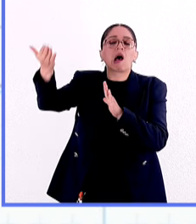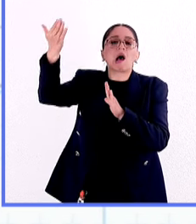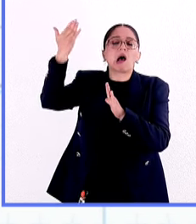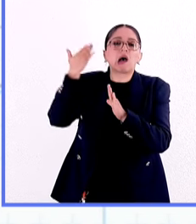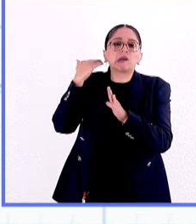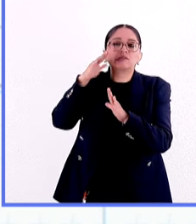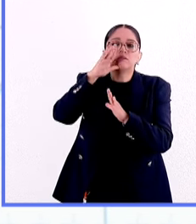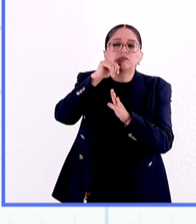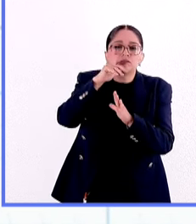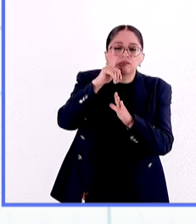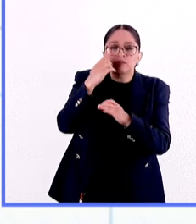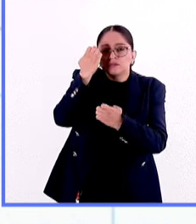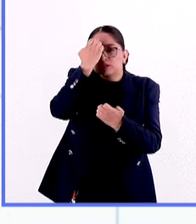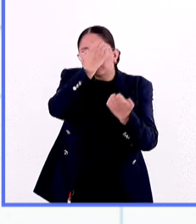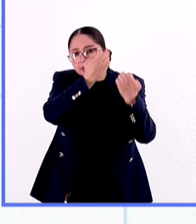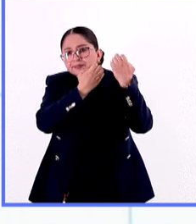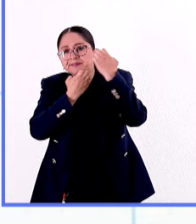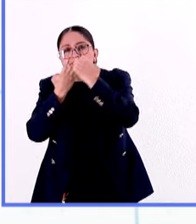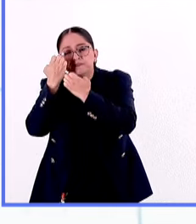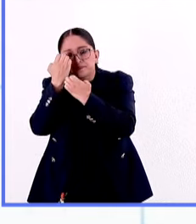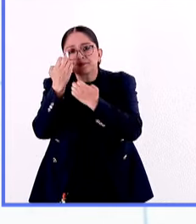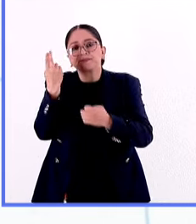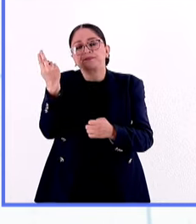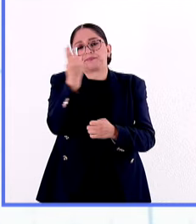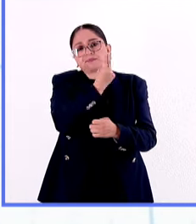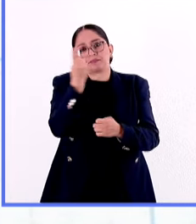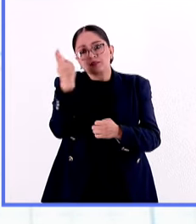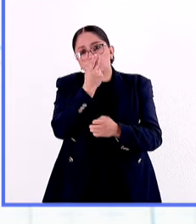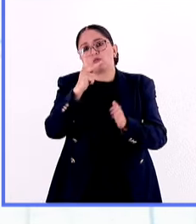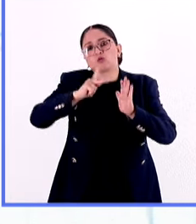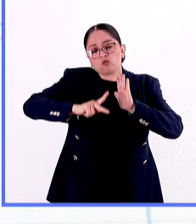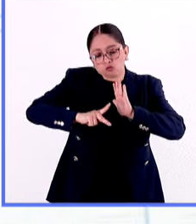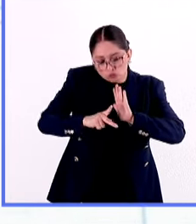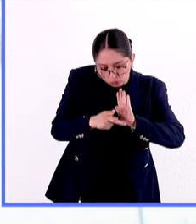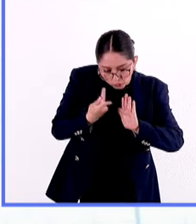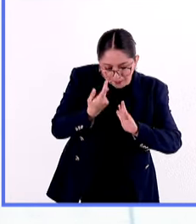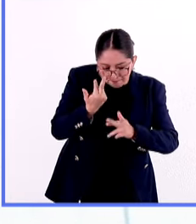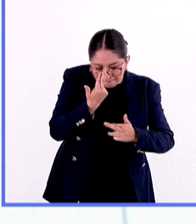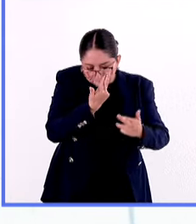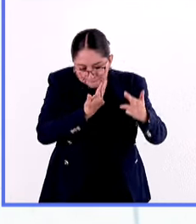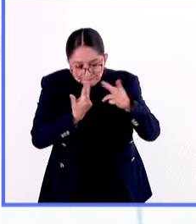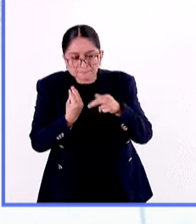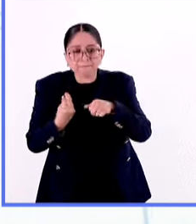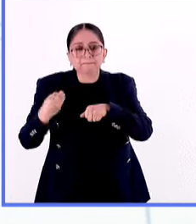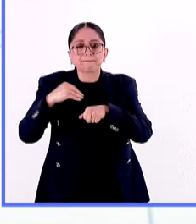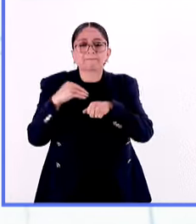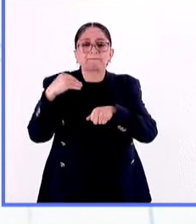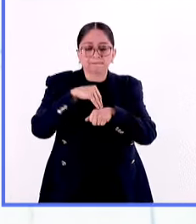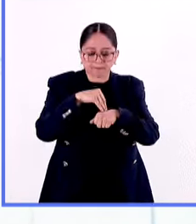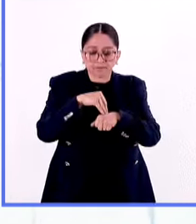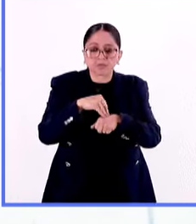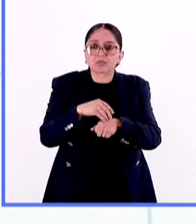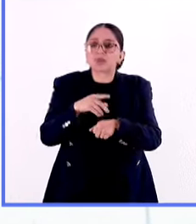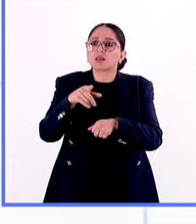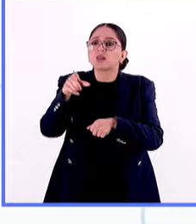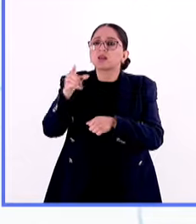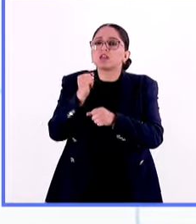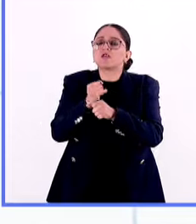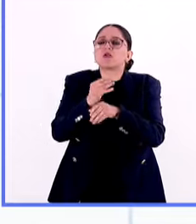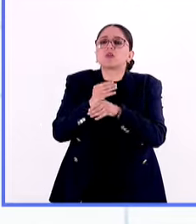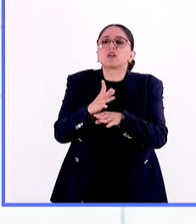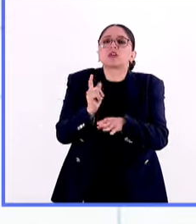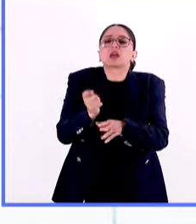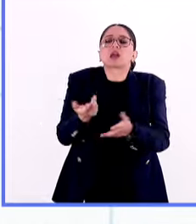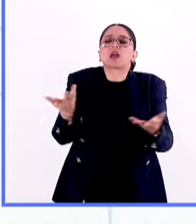evaluar con precisión porque necesitamos hacer otros análisis adicionales. Para obtener la información, los